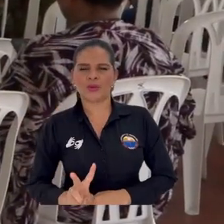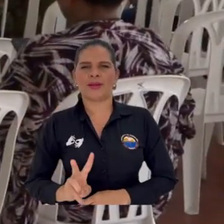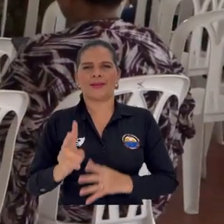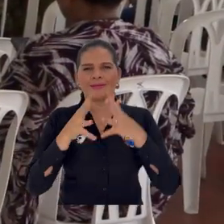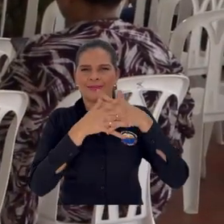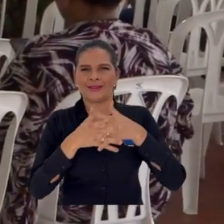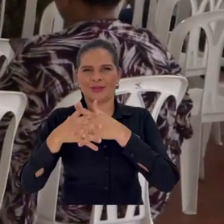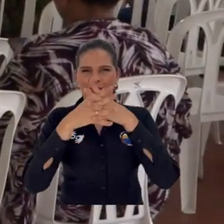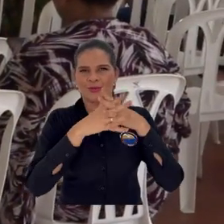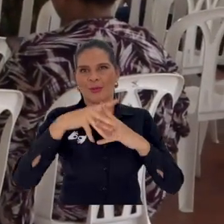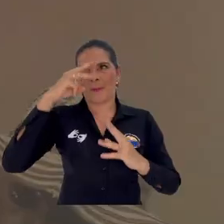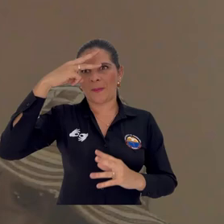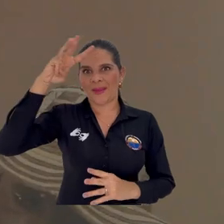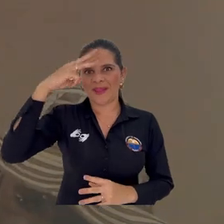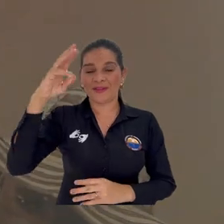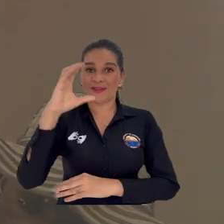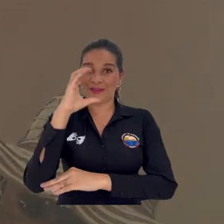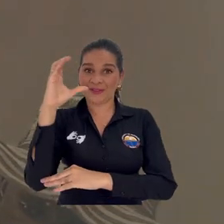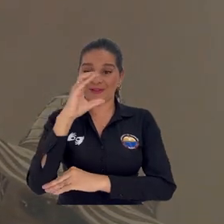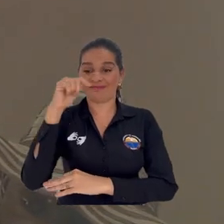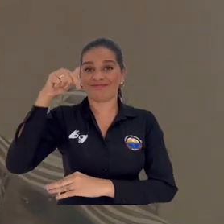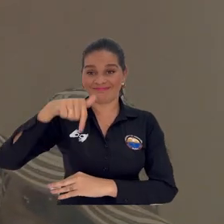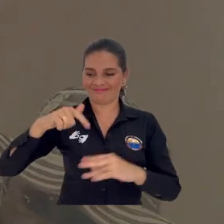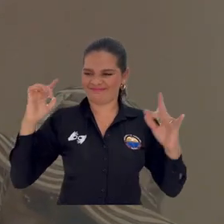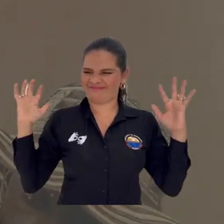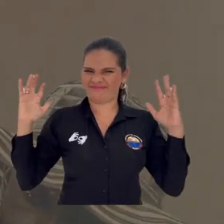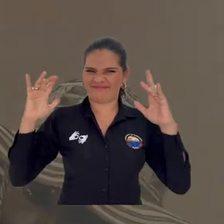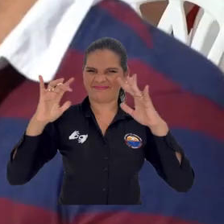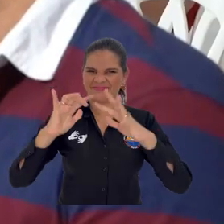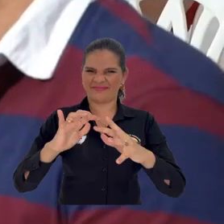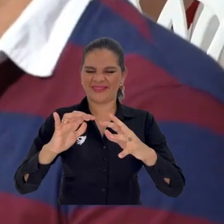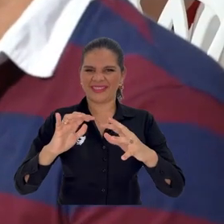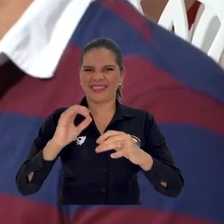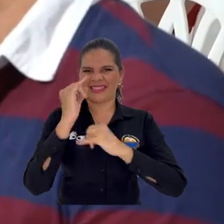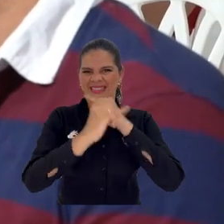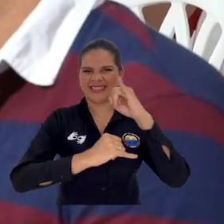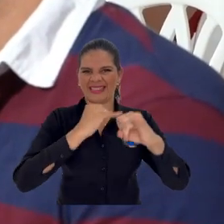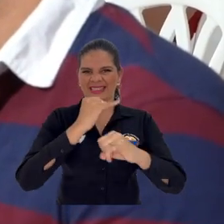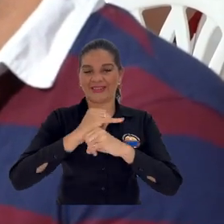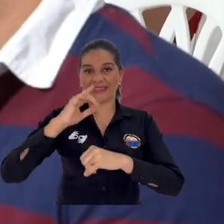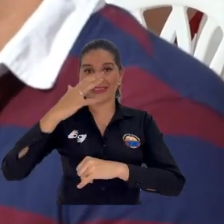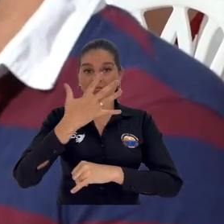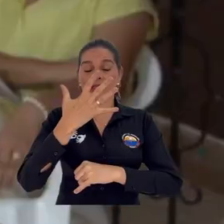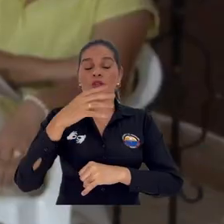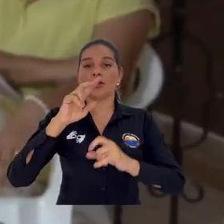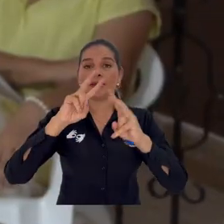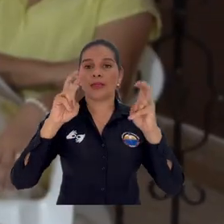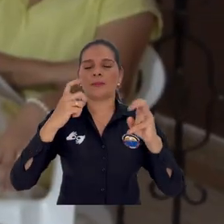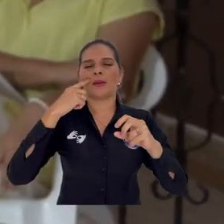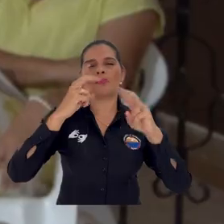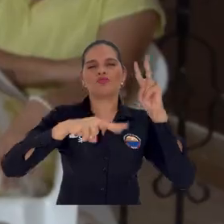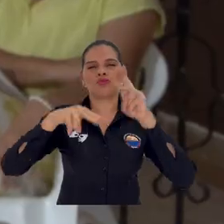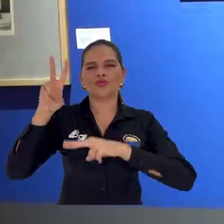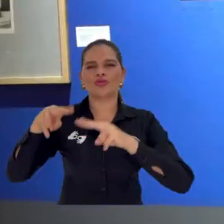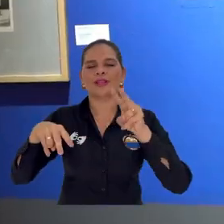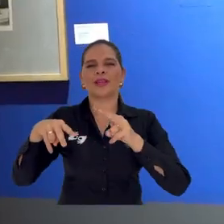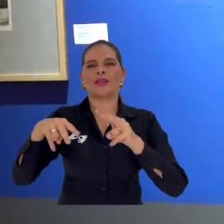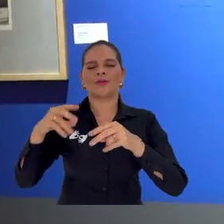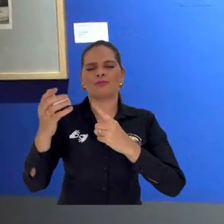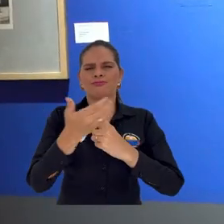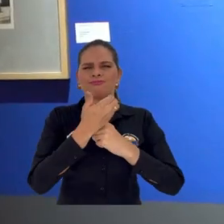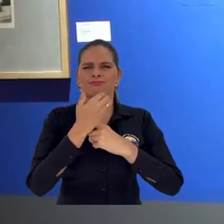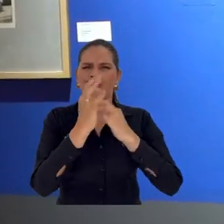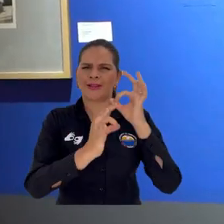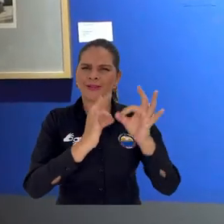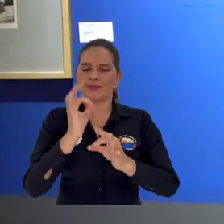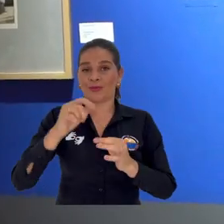y Colombia, se desarrolló el V Congreso Internacional de Historia, Museos y Patrimonio, liderado por la Universidad del Magdalena a través